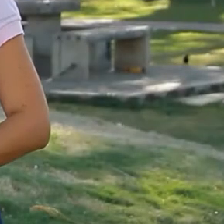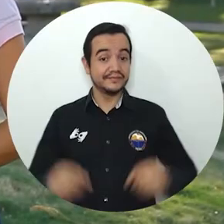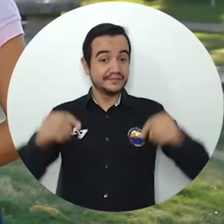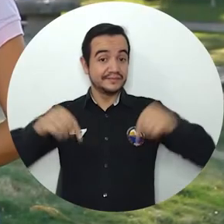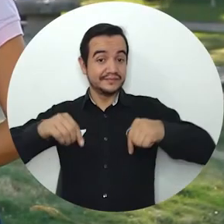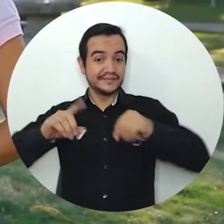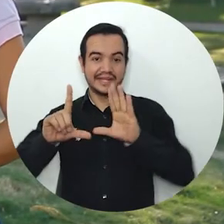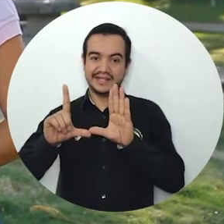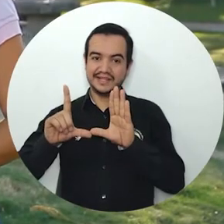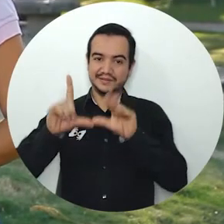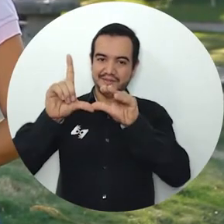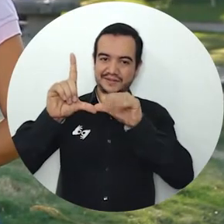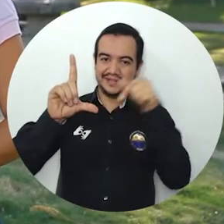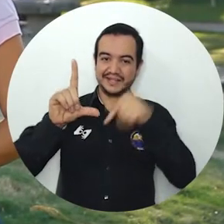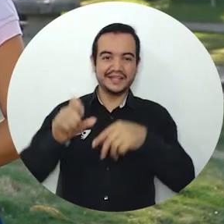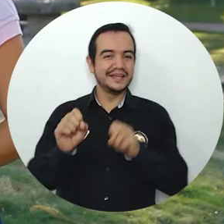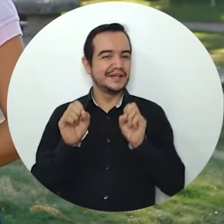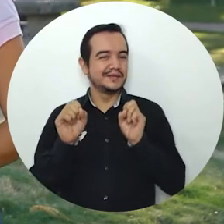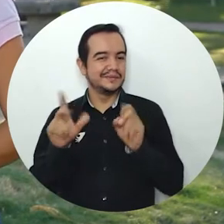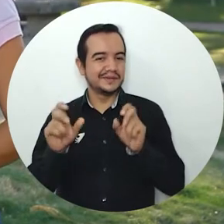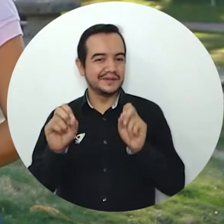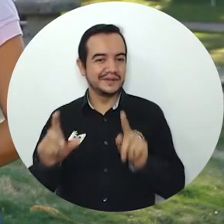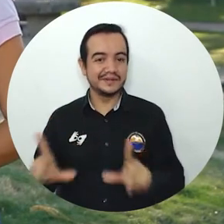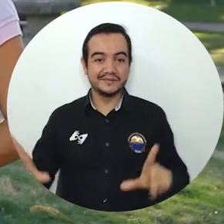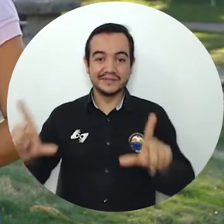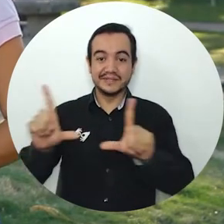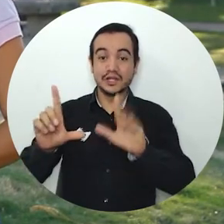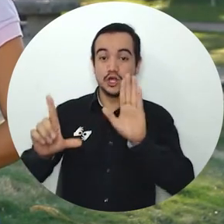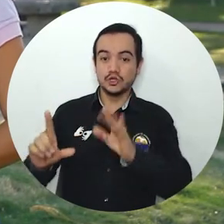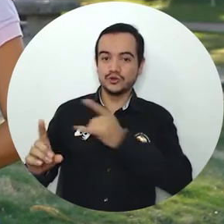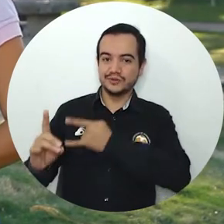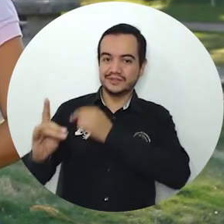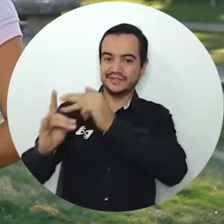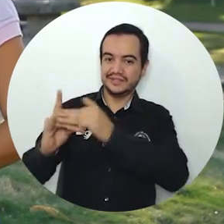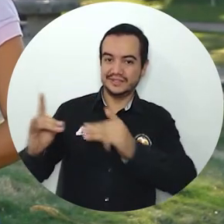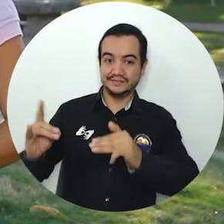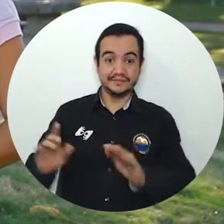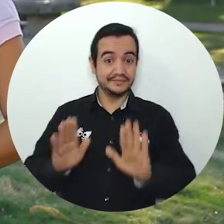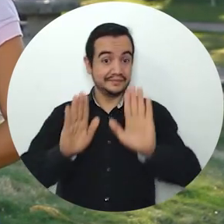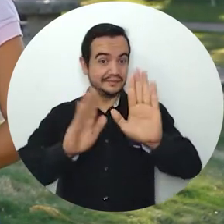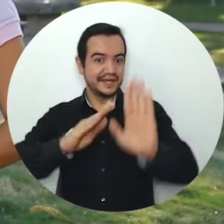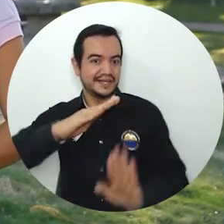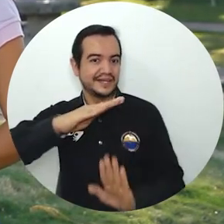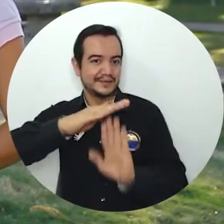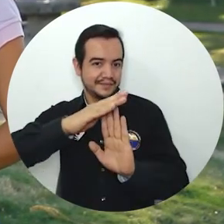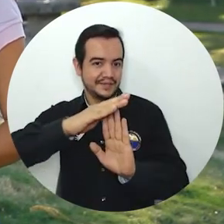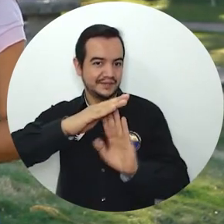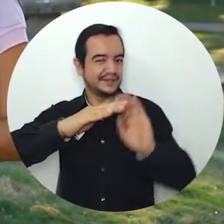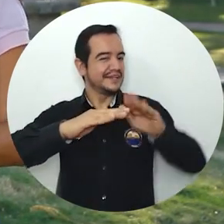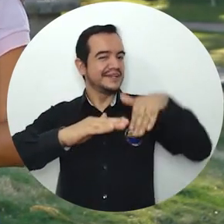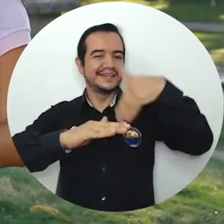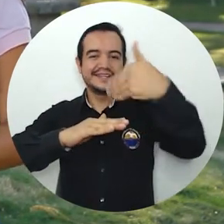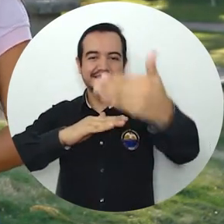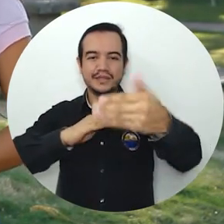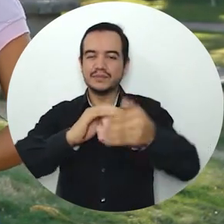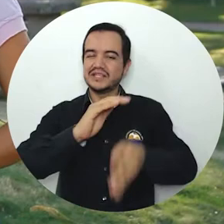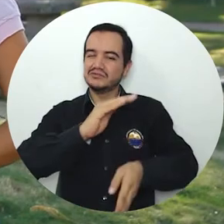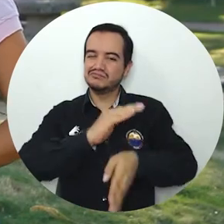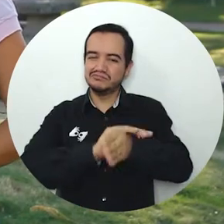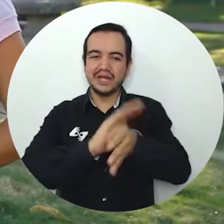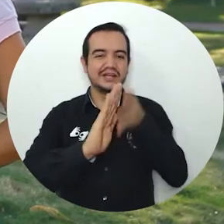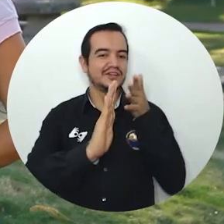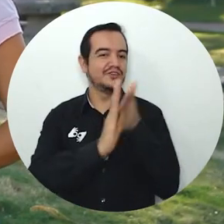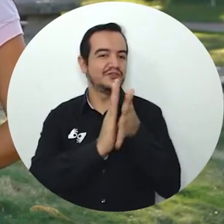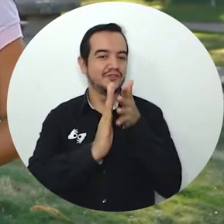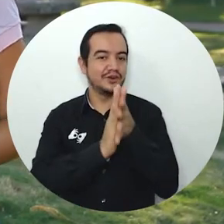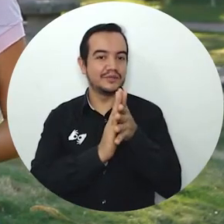Esto es el Campus TV, programa institucional de la Universidad de Magdalena. Vamos a una pausa. Y en segundos continuamos